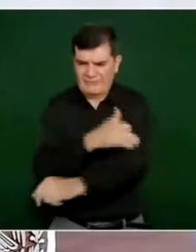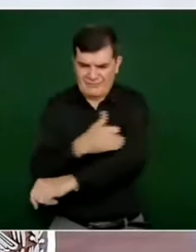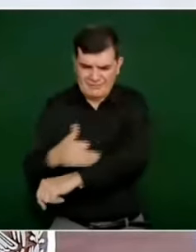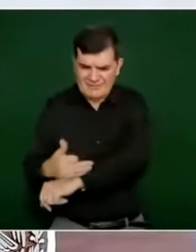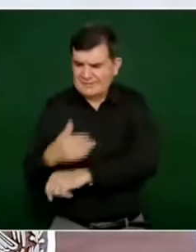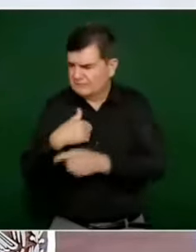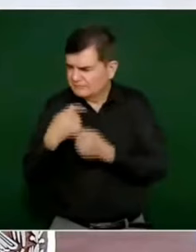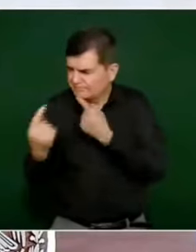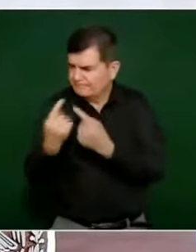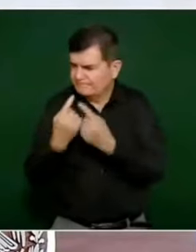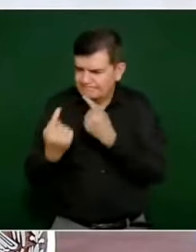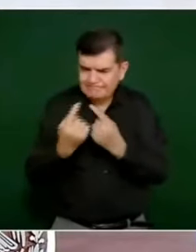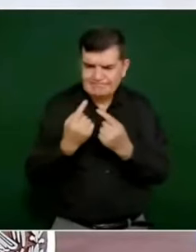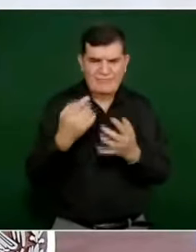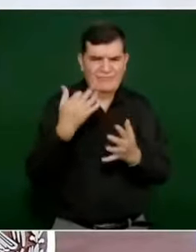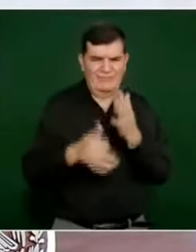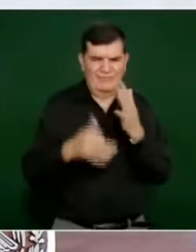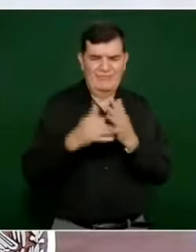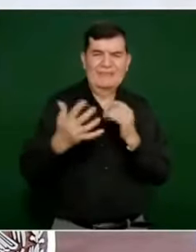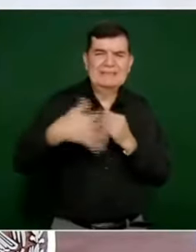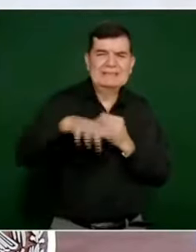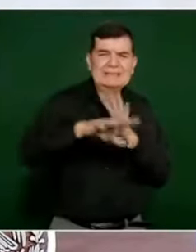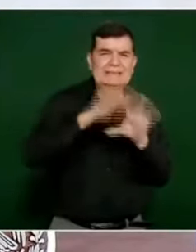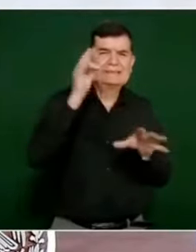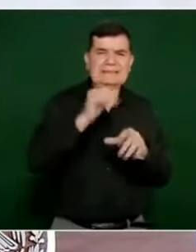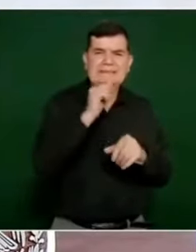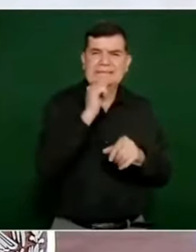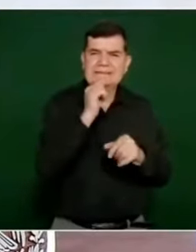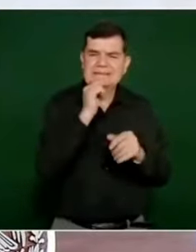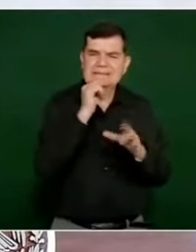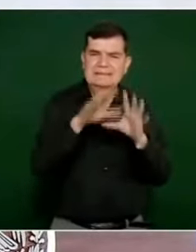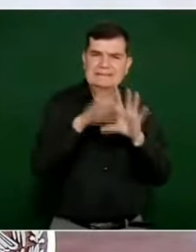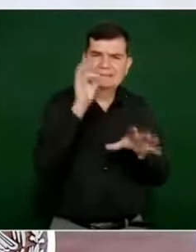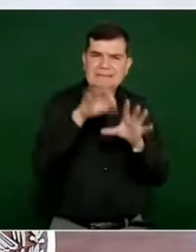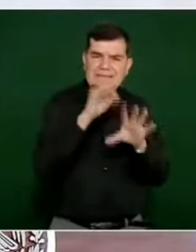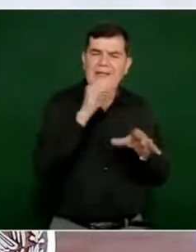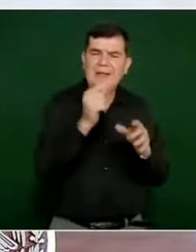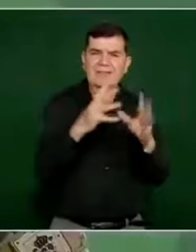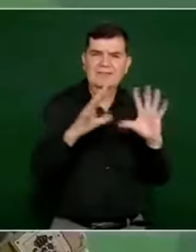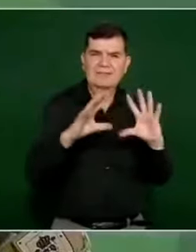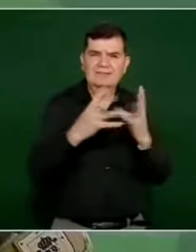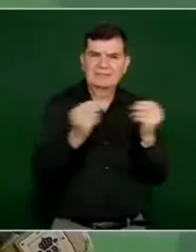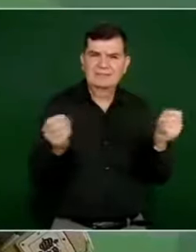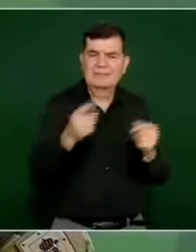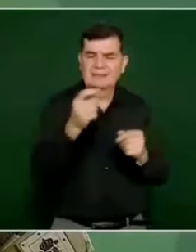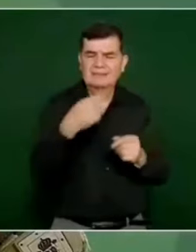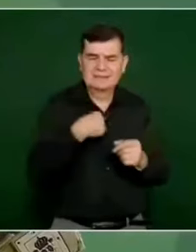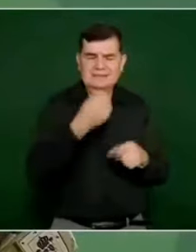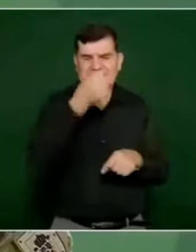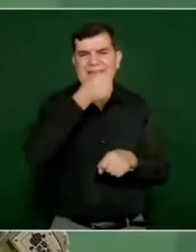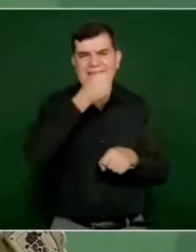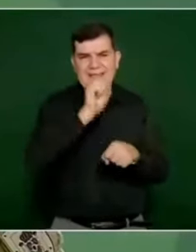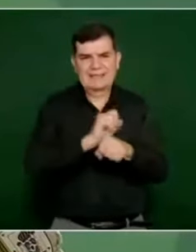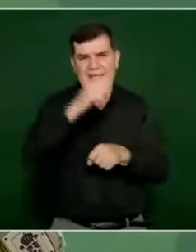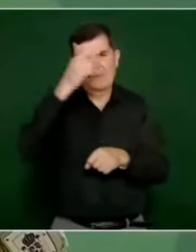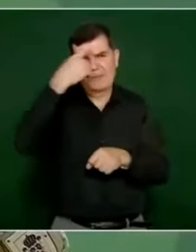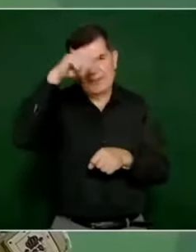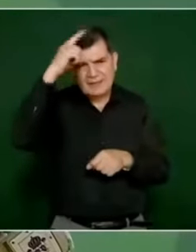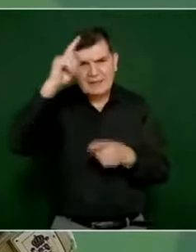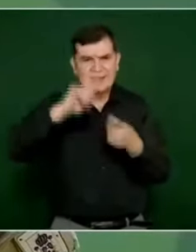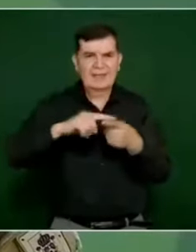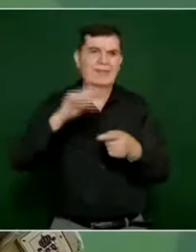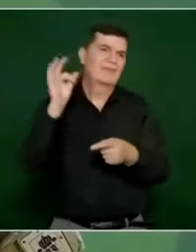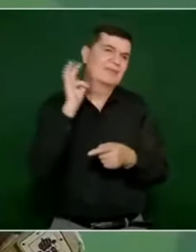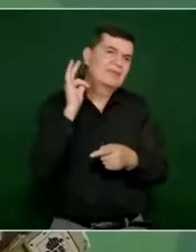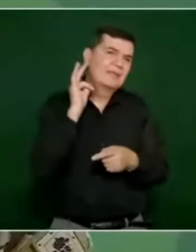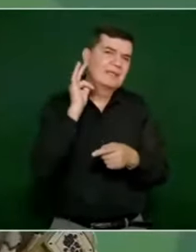las personas desaparecidas y desde luego con instituciones como esta Secretaría de Marina, la Fiscalía General del Estado